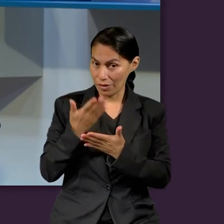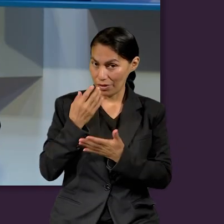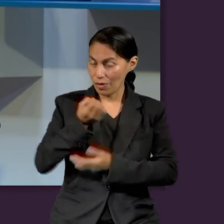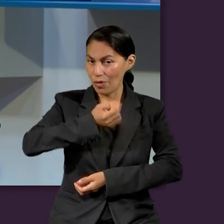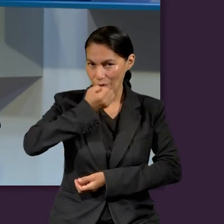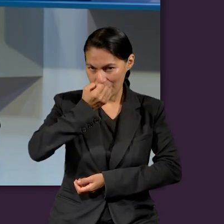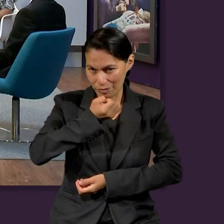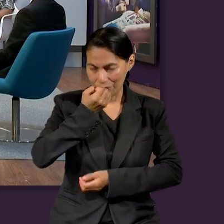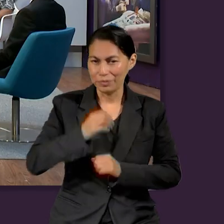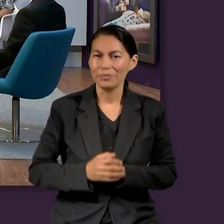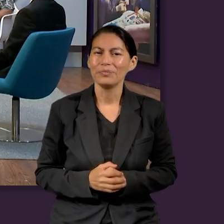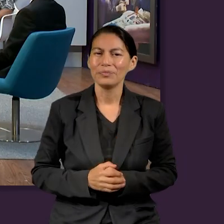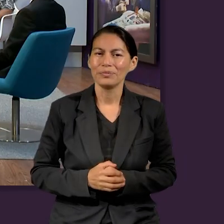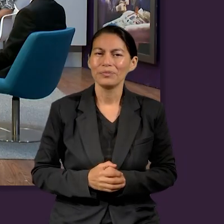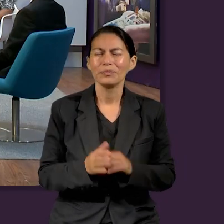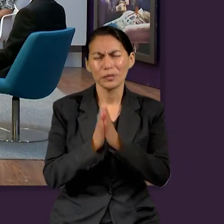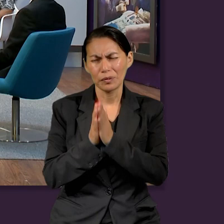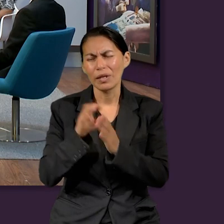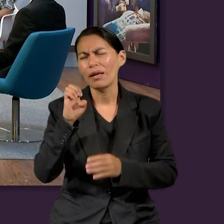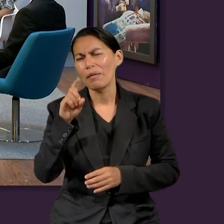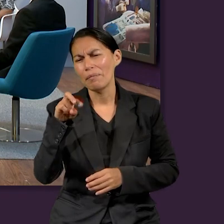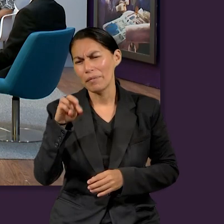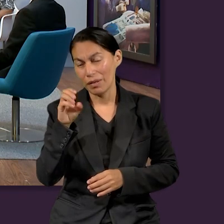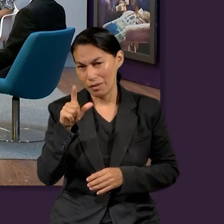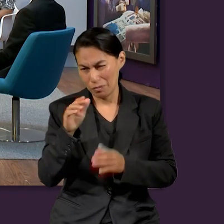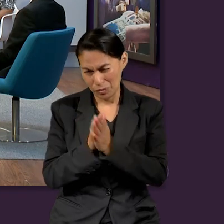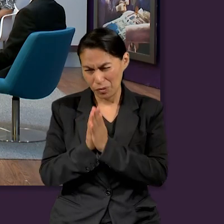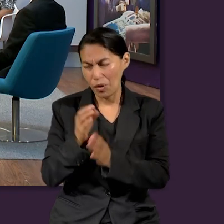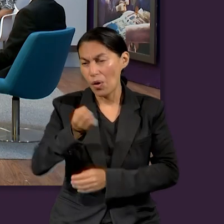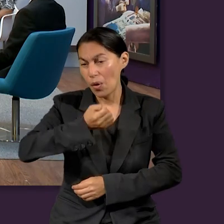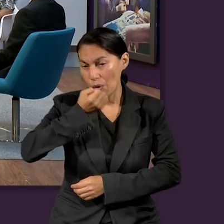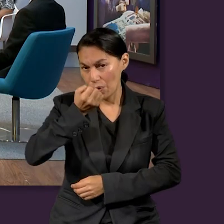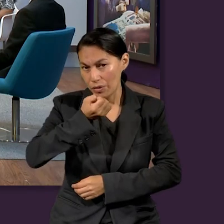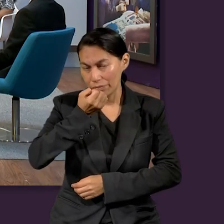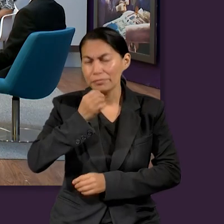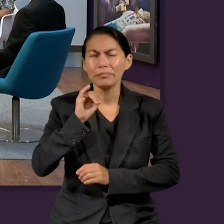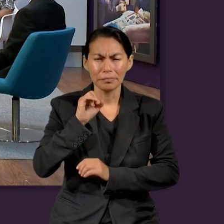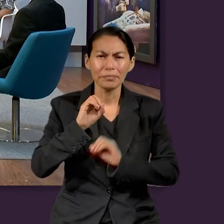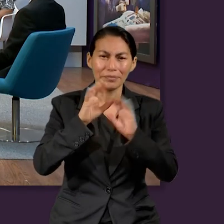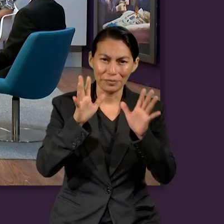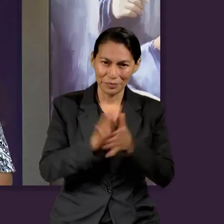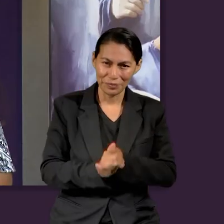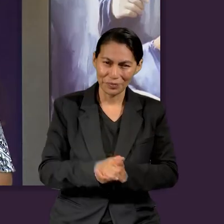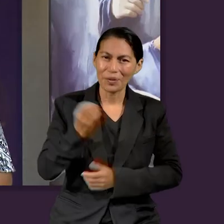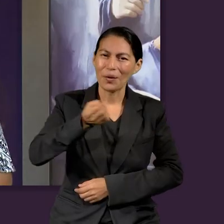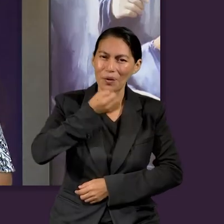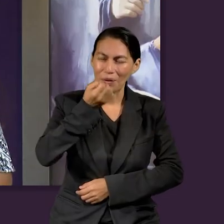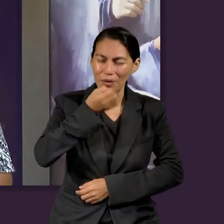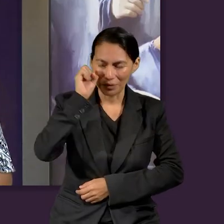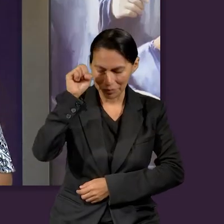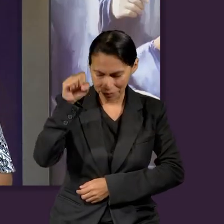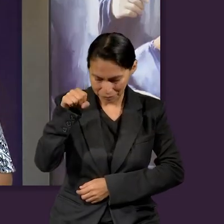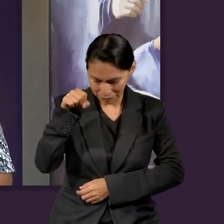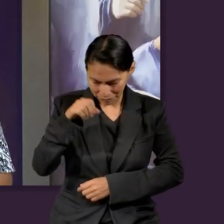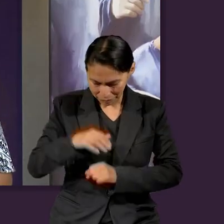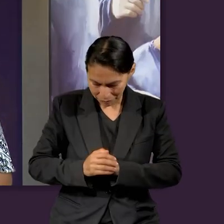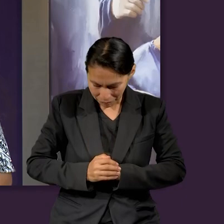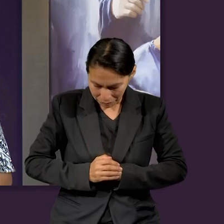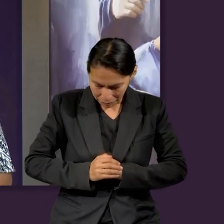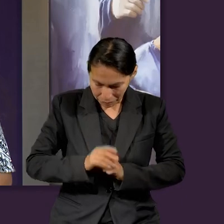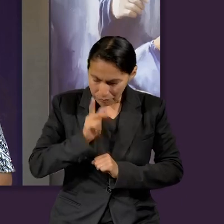la bendición de Dios. Así que, Emily, por favor, ¿nos quieres dirigir en oración? Así es, vamos a engrenar el rostro para orar.